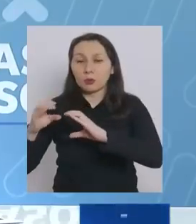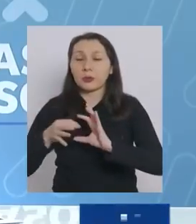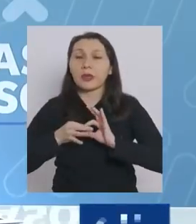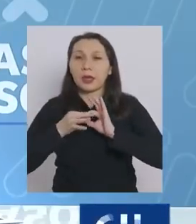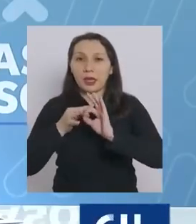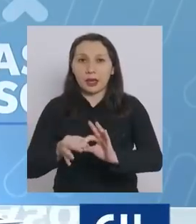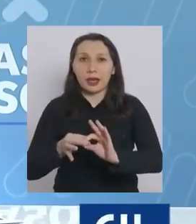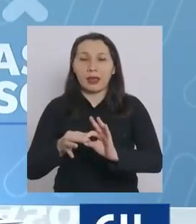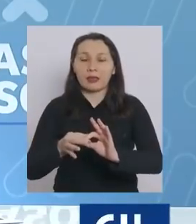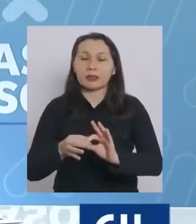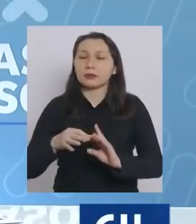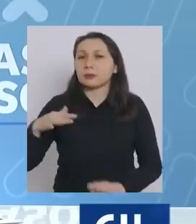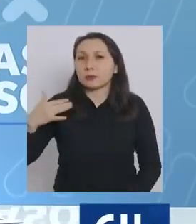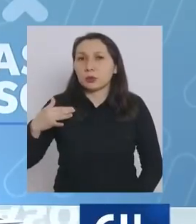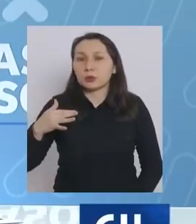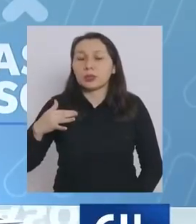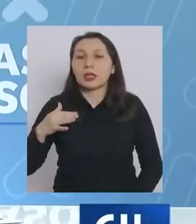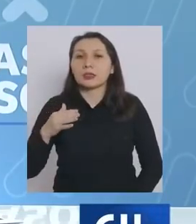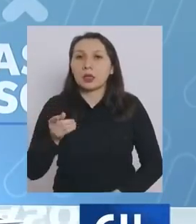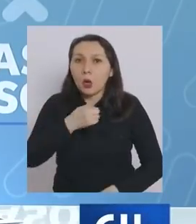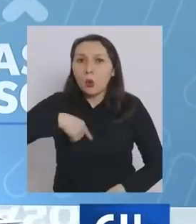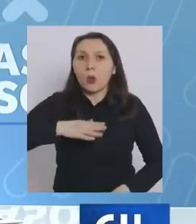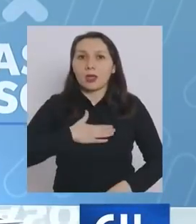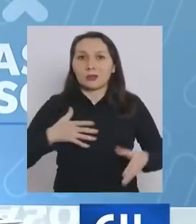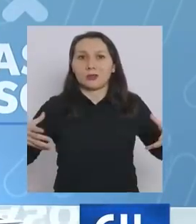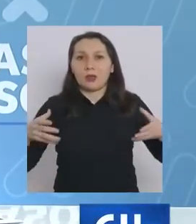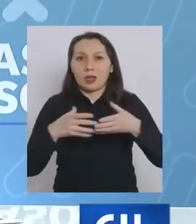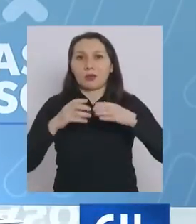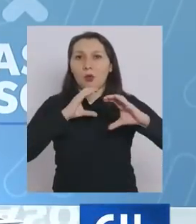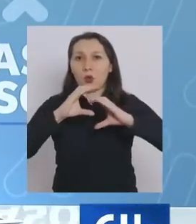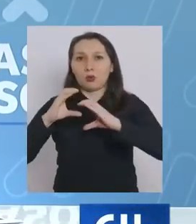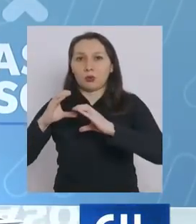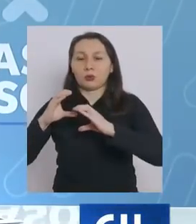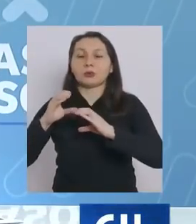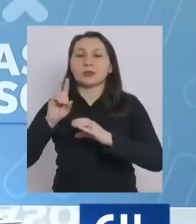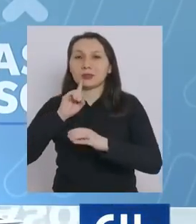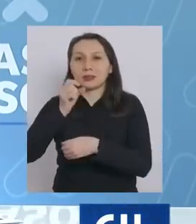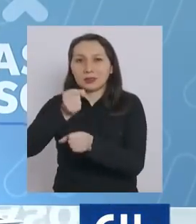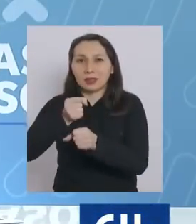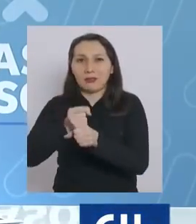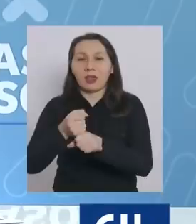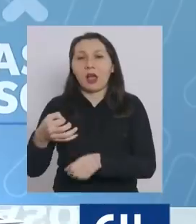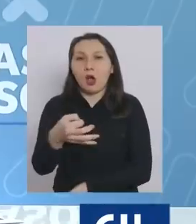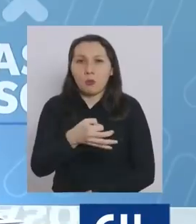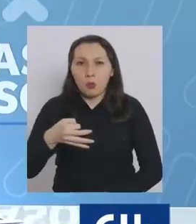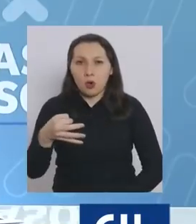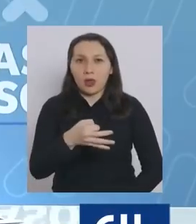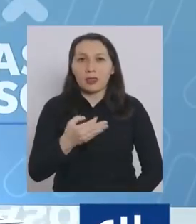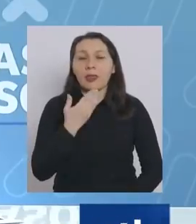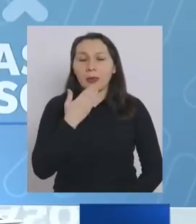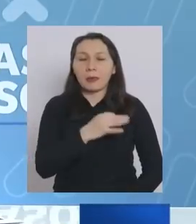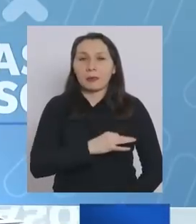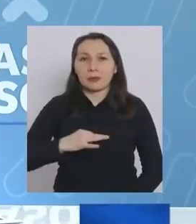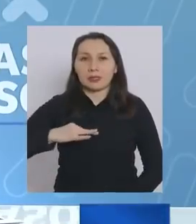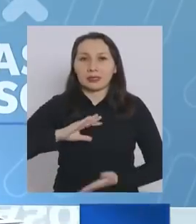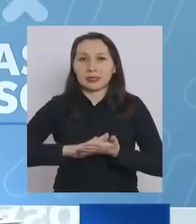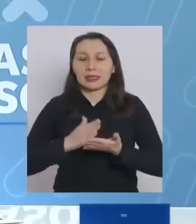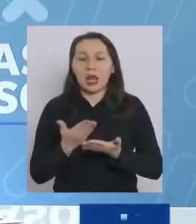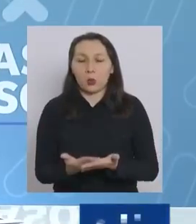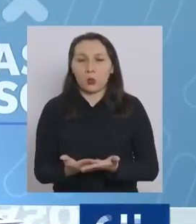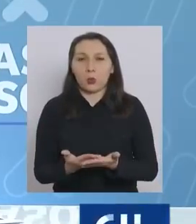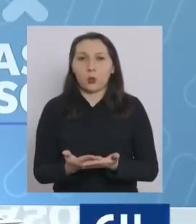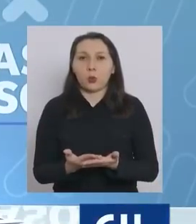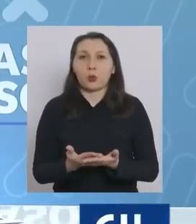agradezco fundamentalmente a nuestro equipo comunicacional de La Moneda y del Ministerio de Salud